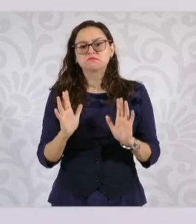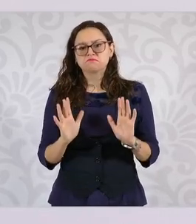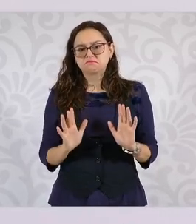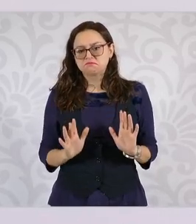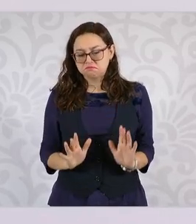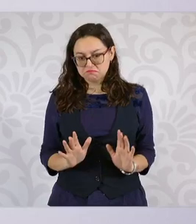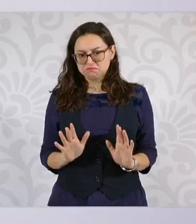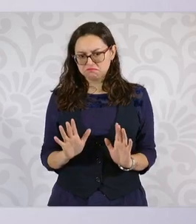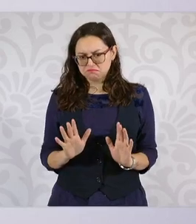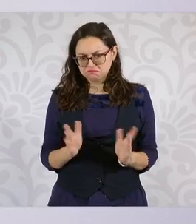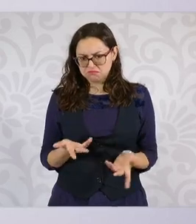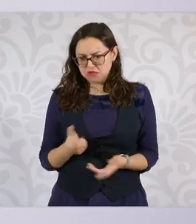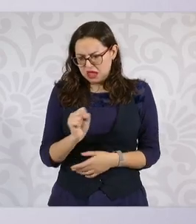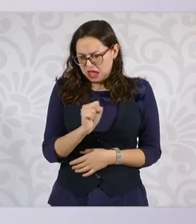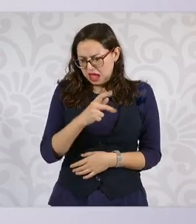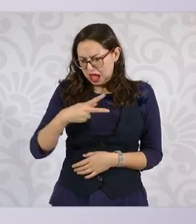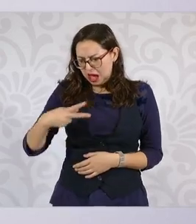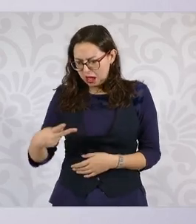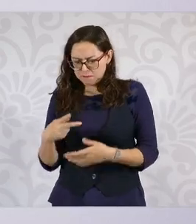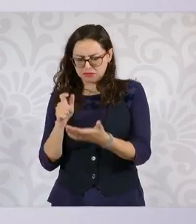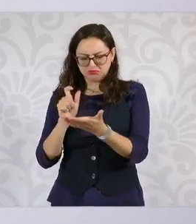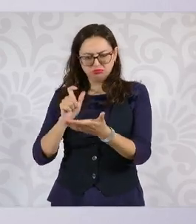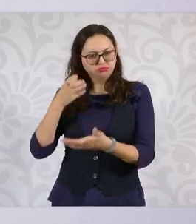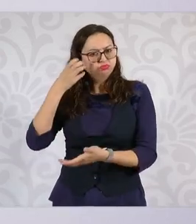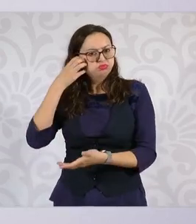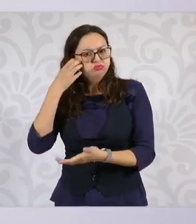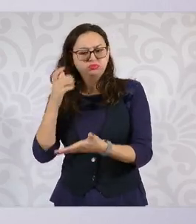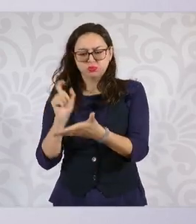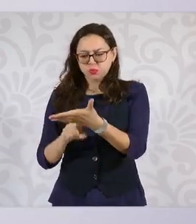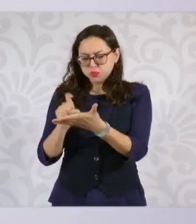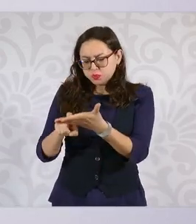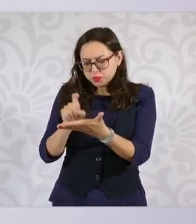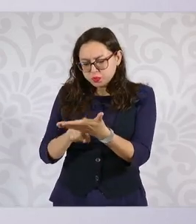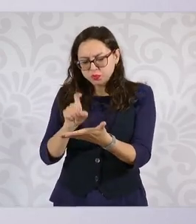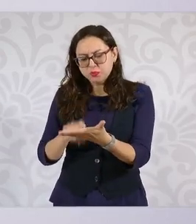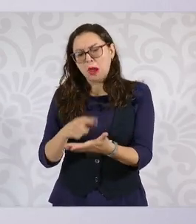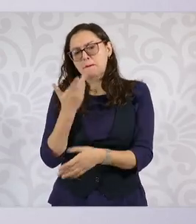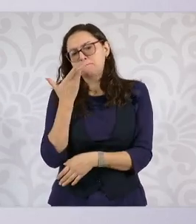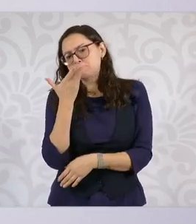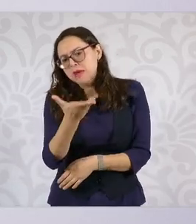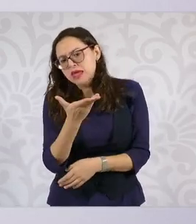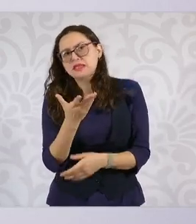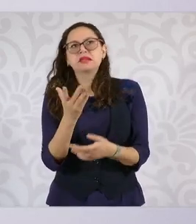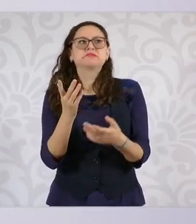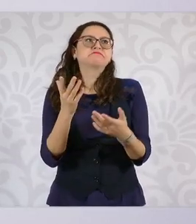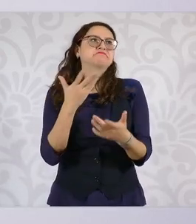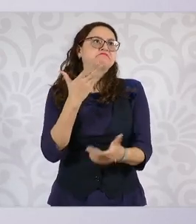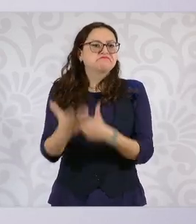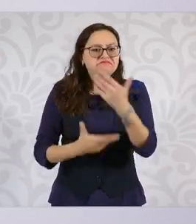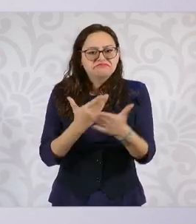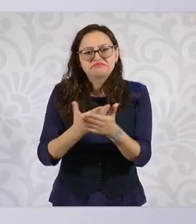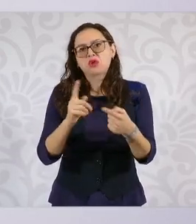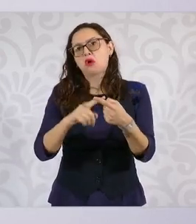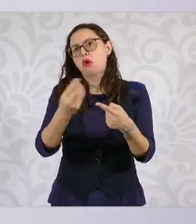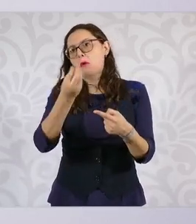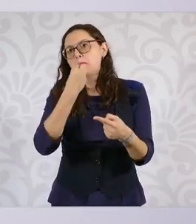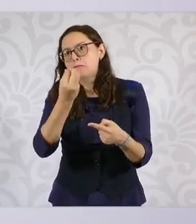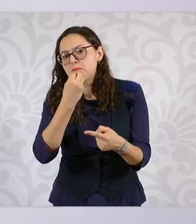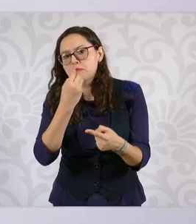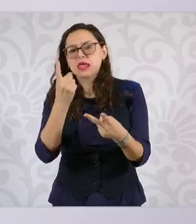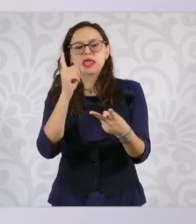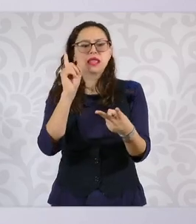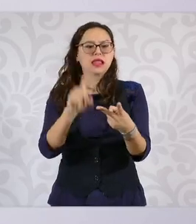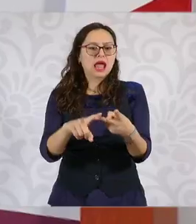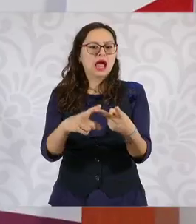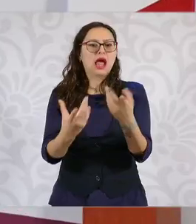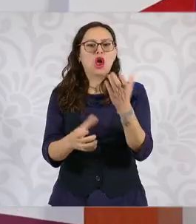Uno a través de una plataforma digital en el teléfono solicita un servicio, sea alimentación o que